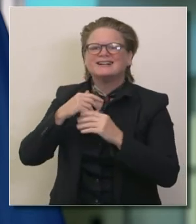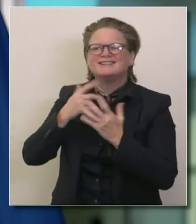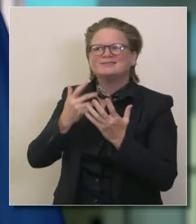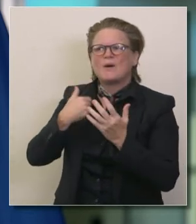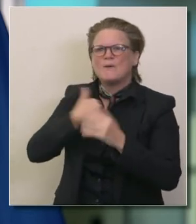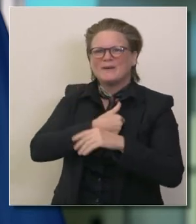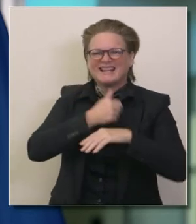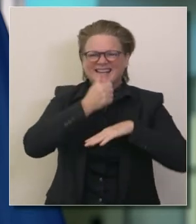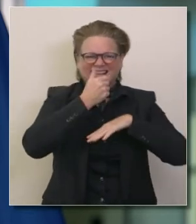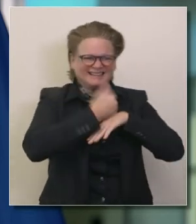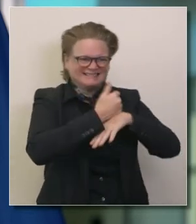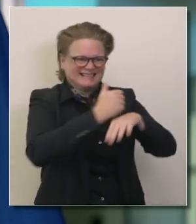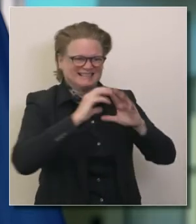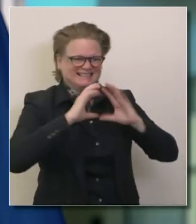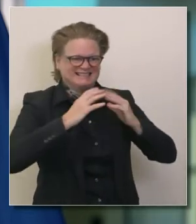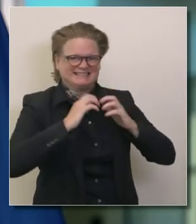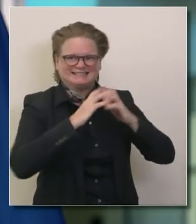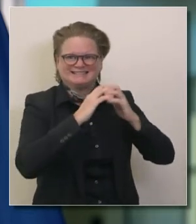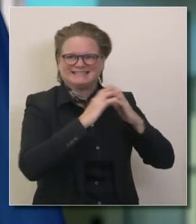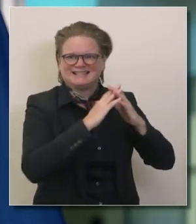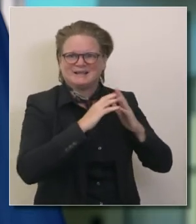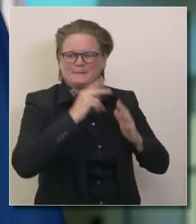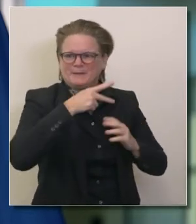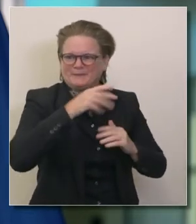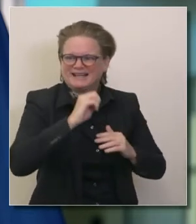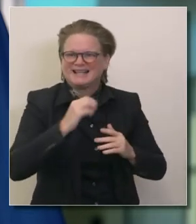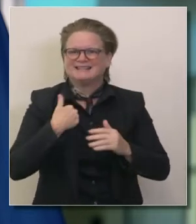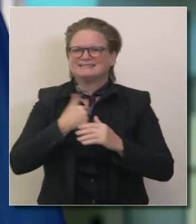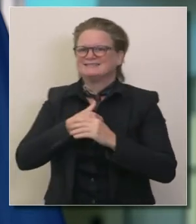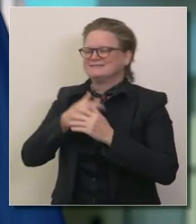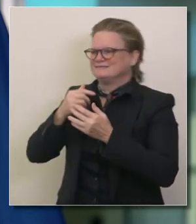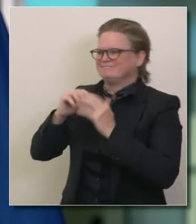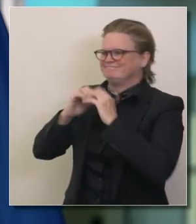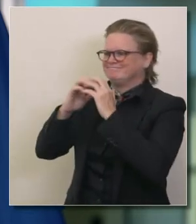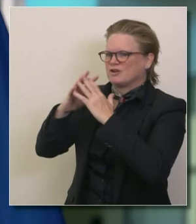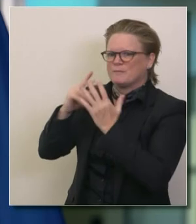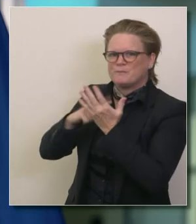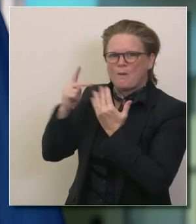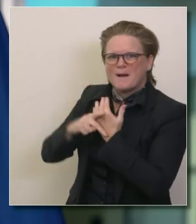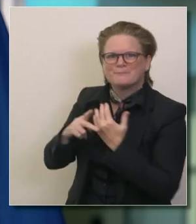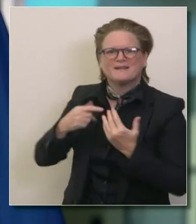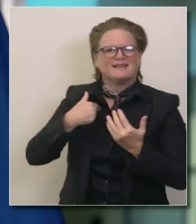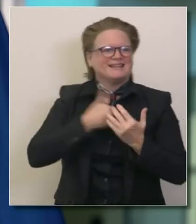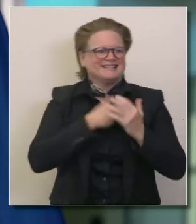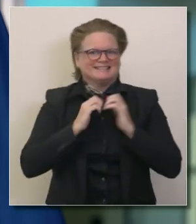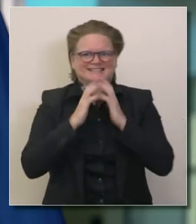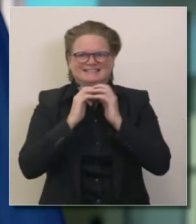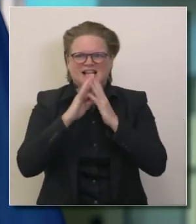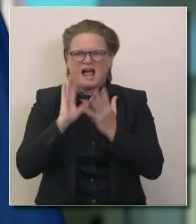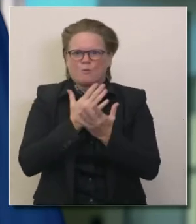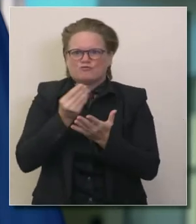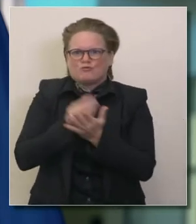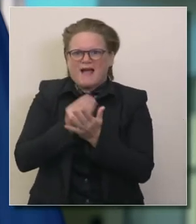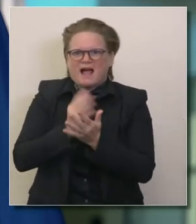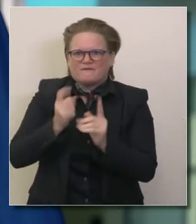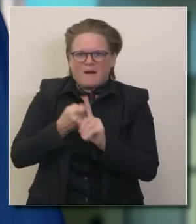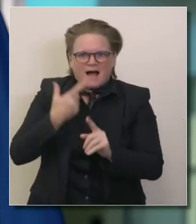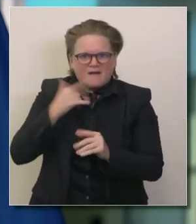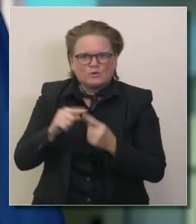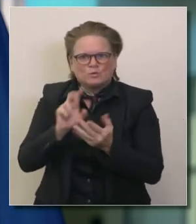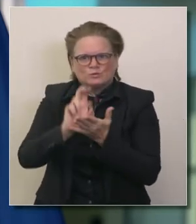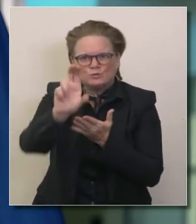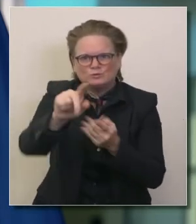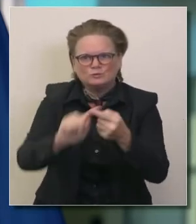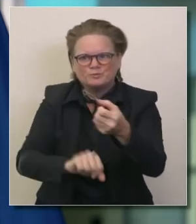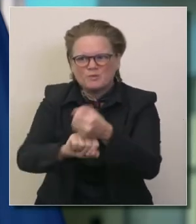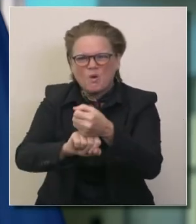protección personal prestamos a pequeños negocios y subvenciones para ayudar a apoyar a personas en este momento de tanta necesidad lo